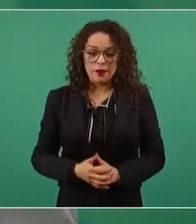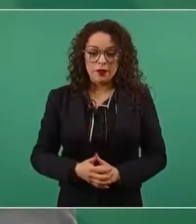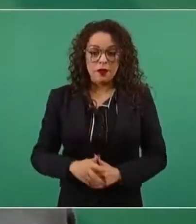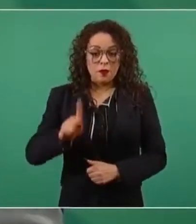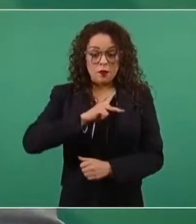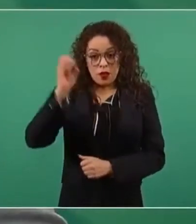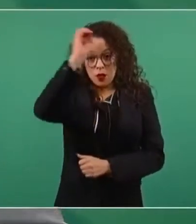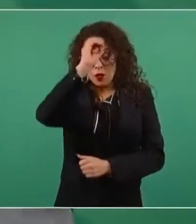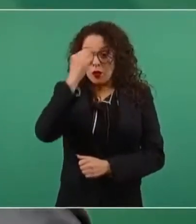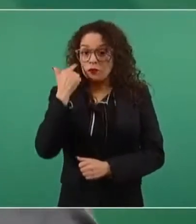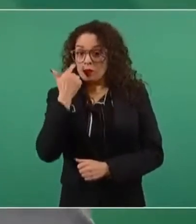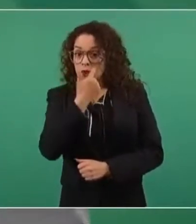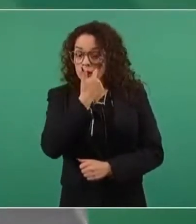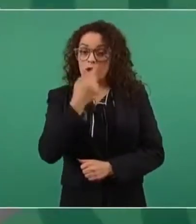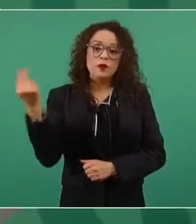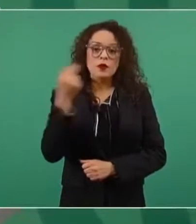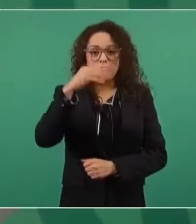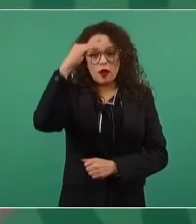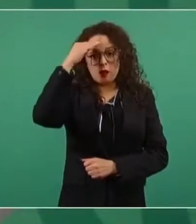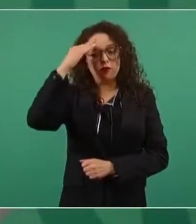de que teníamos que ver hacia adelante